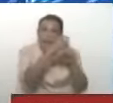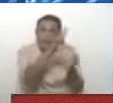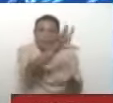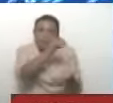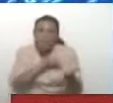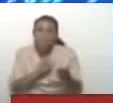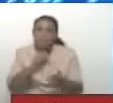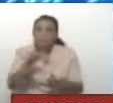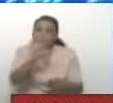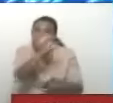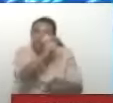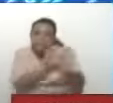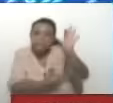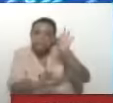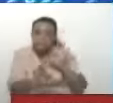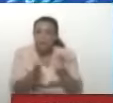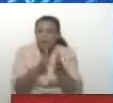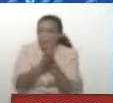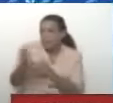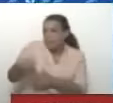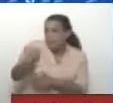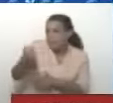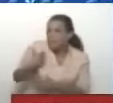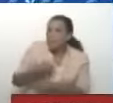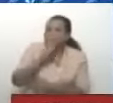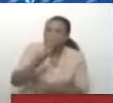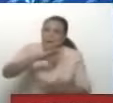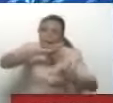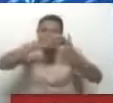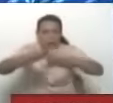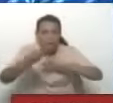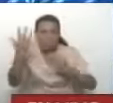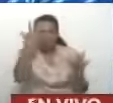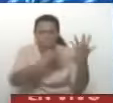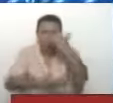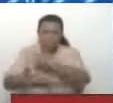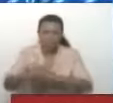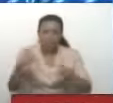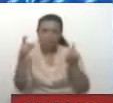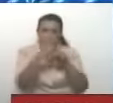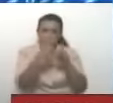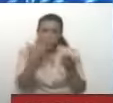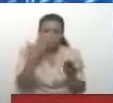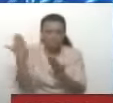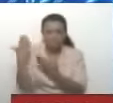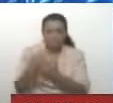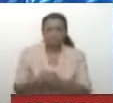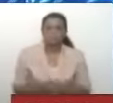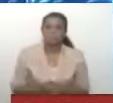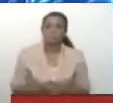sacada con pinzas. Y deliberadamente colocada. Para tergiversar. Lo que dijo el primer mandatario.